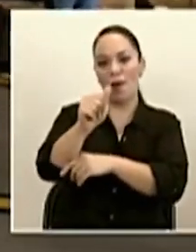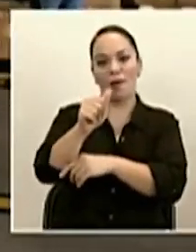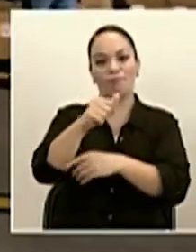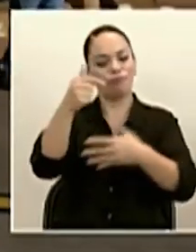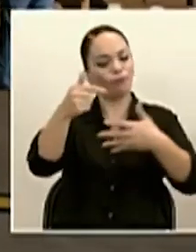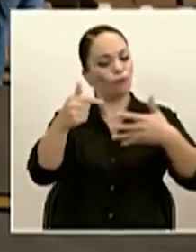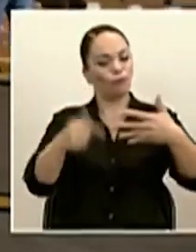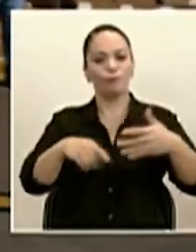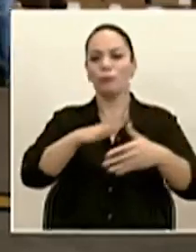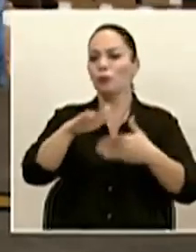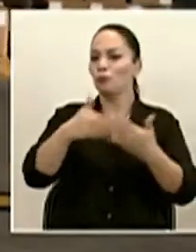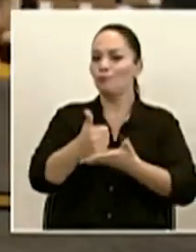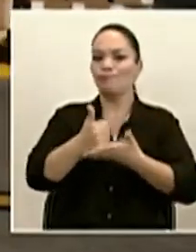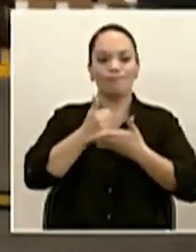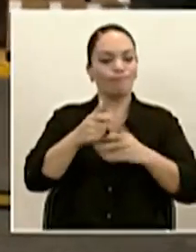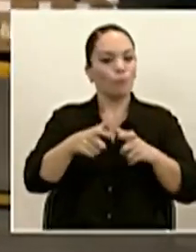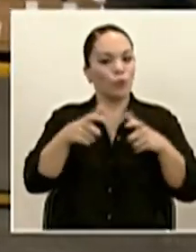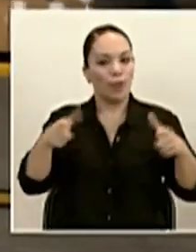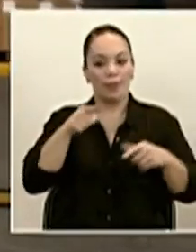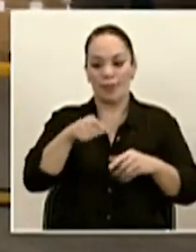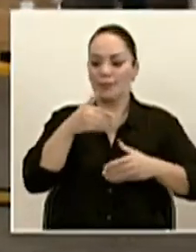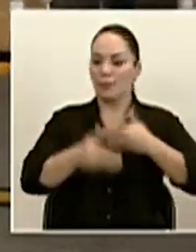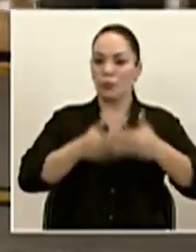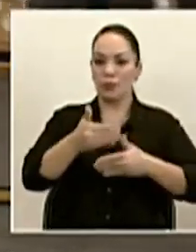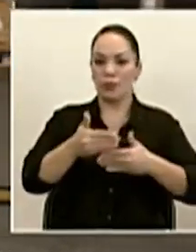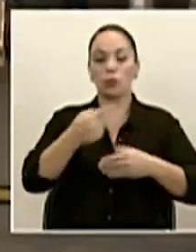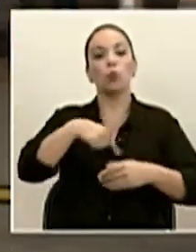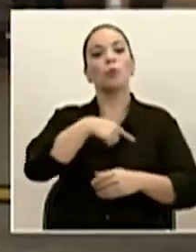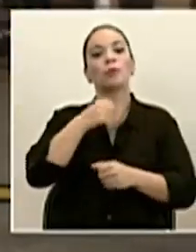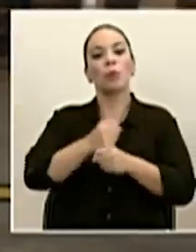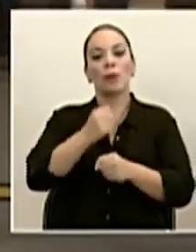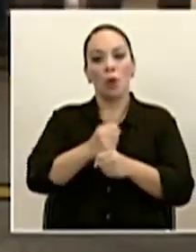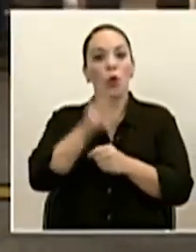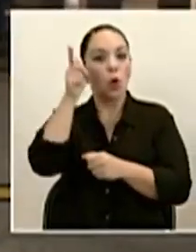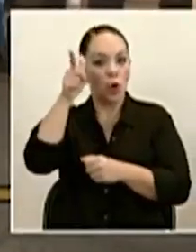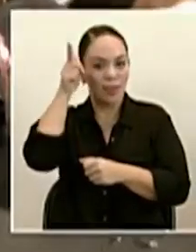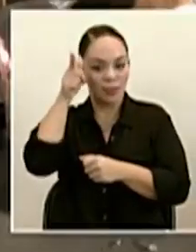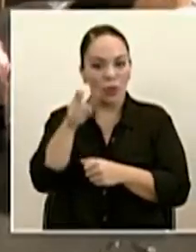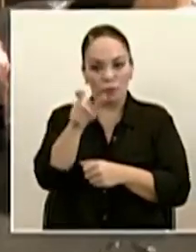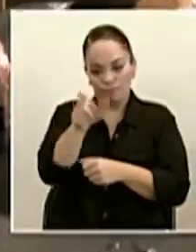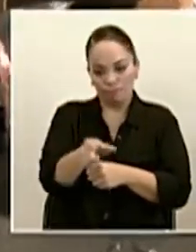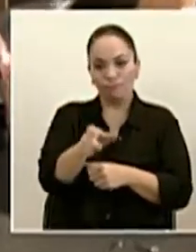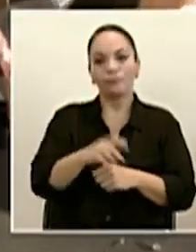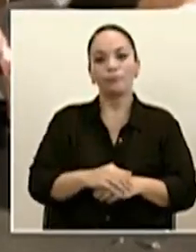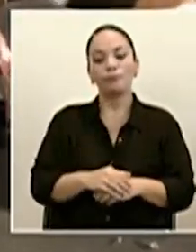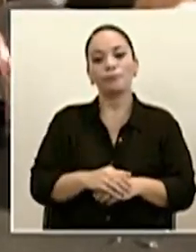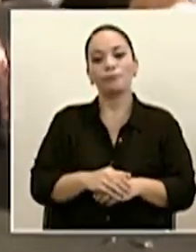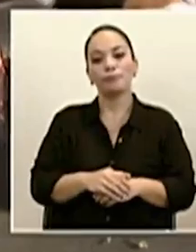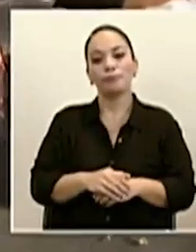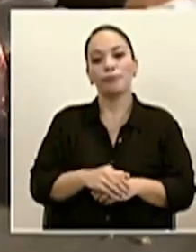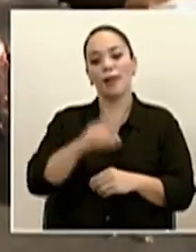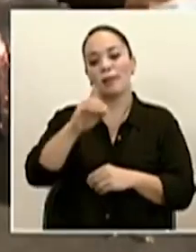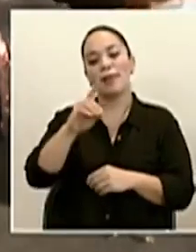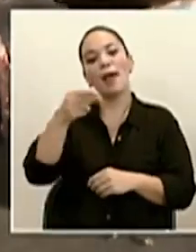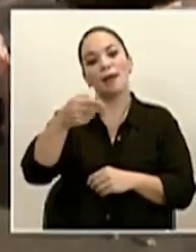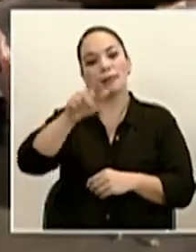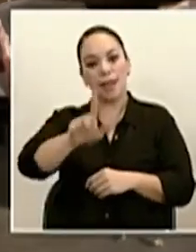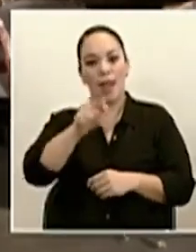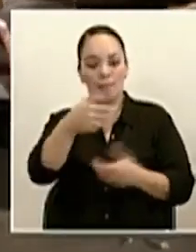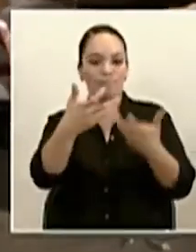ayudó enormemente en este proceso. Y obviamente nuestro operador logístico en esta ocasión que fue DHL.